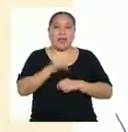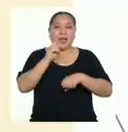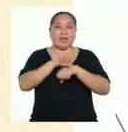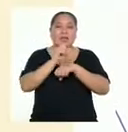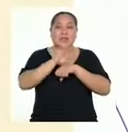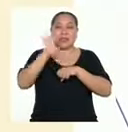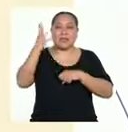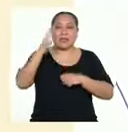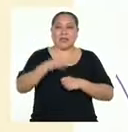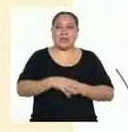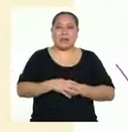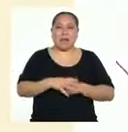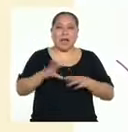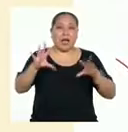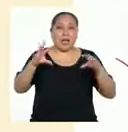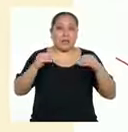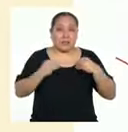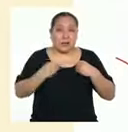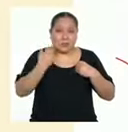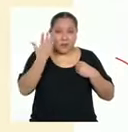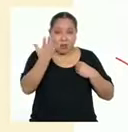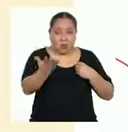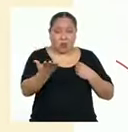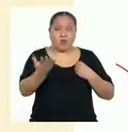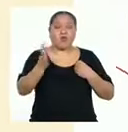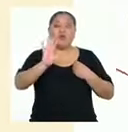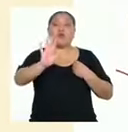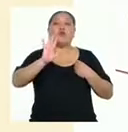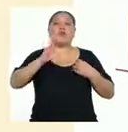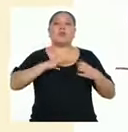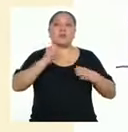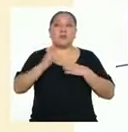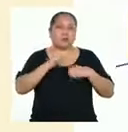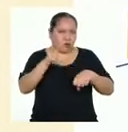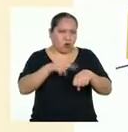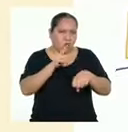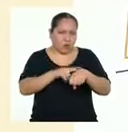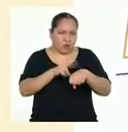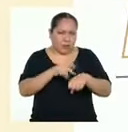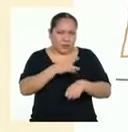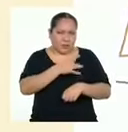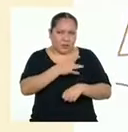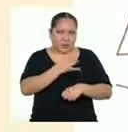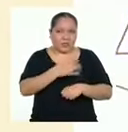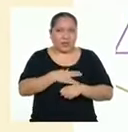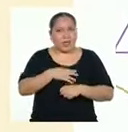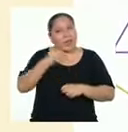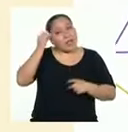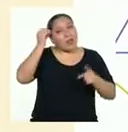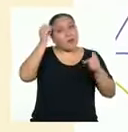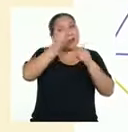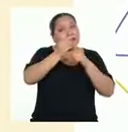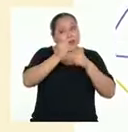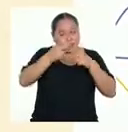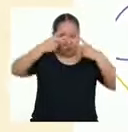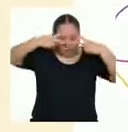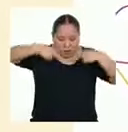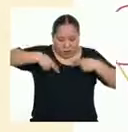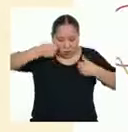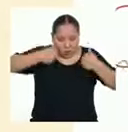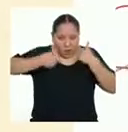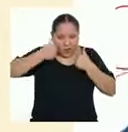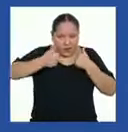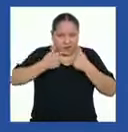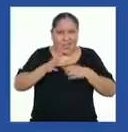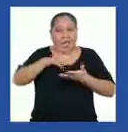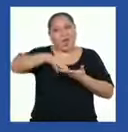5. Acepta tus emociones. Es natural sentirlas. El reto está en reconocerlas y aprender a